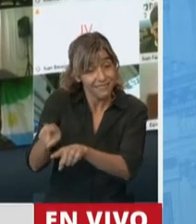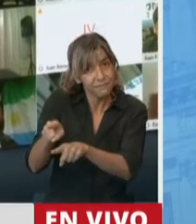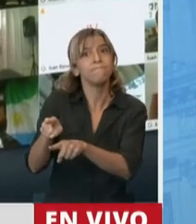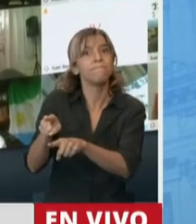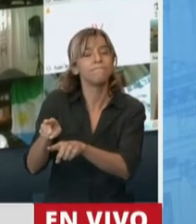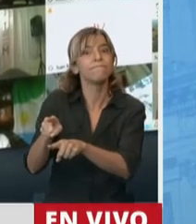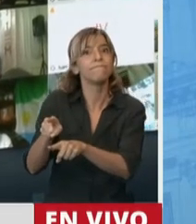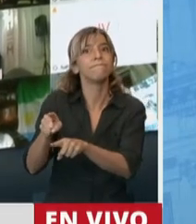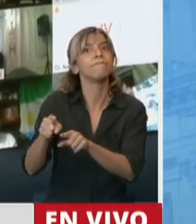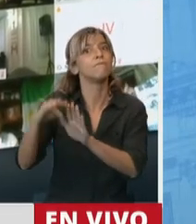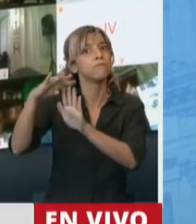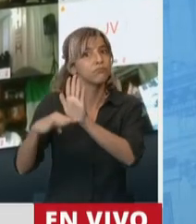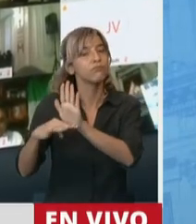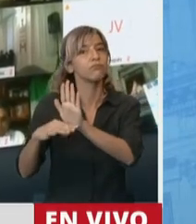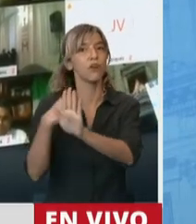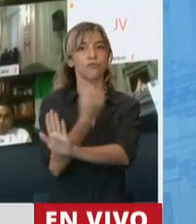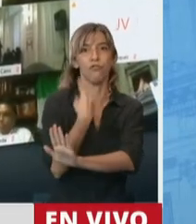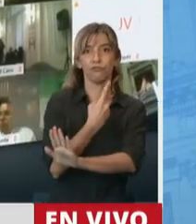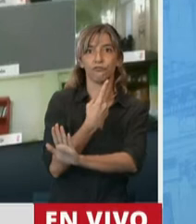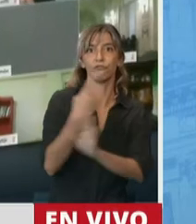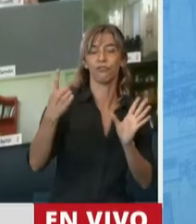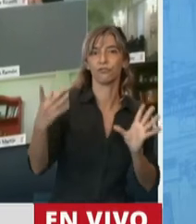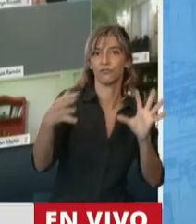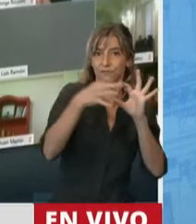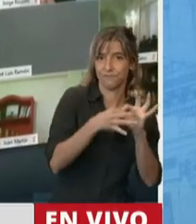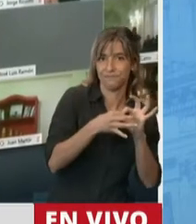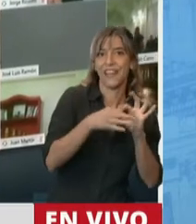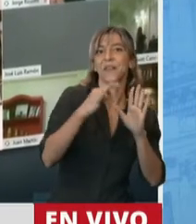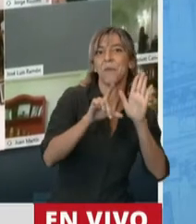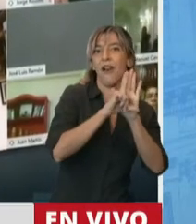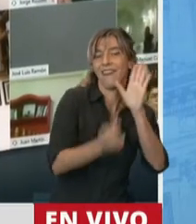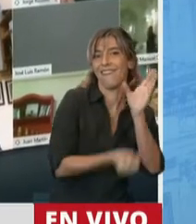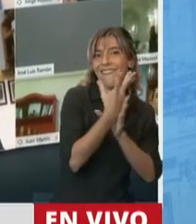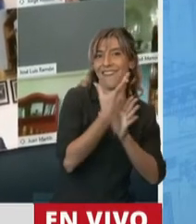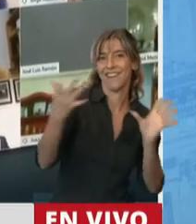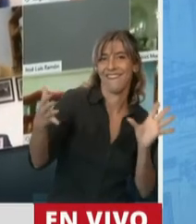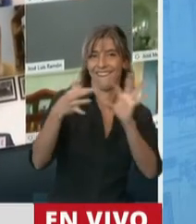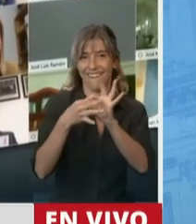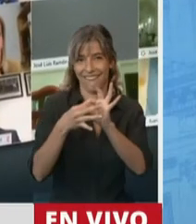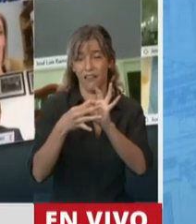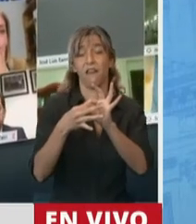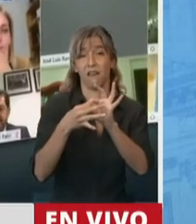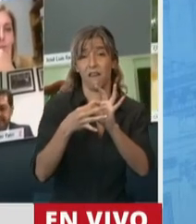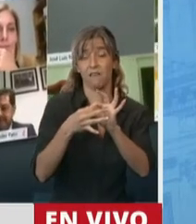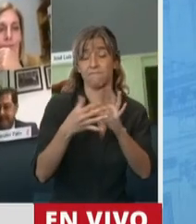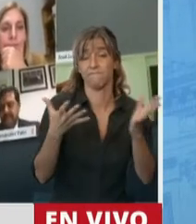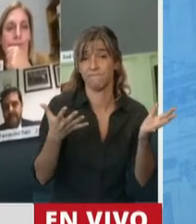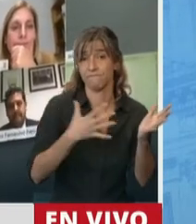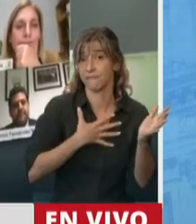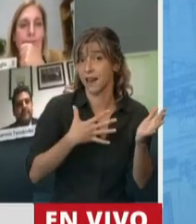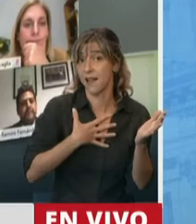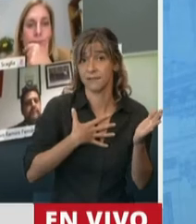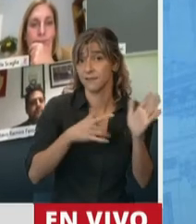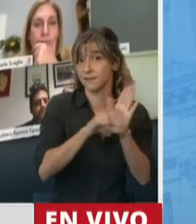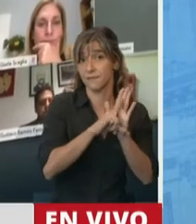legisladores tenemos que generar estas herramientas. Y lamentablemente hay